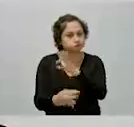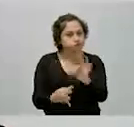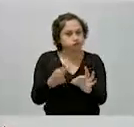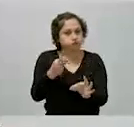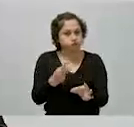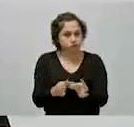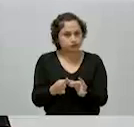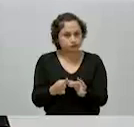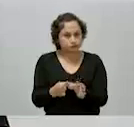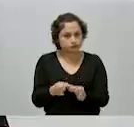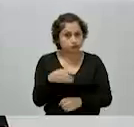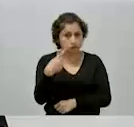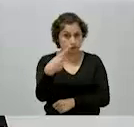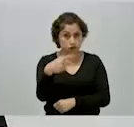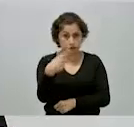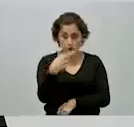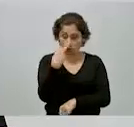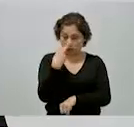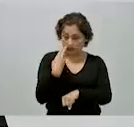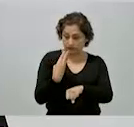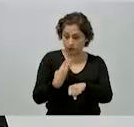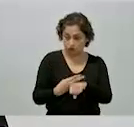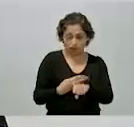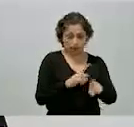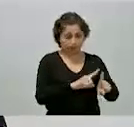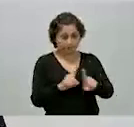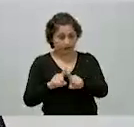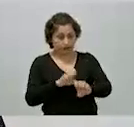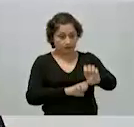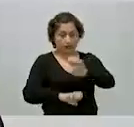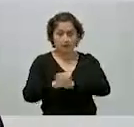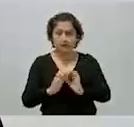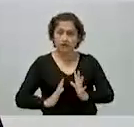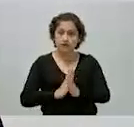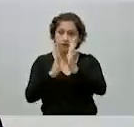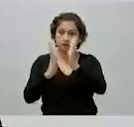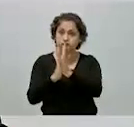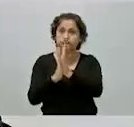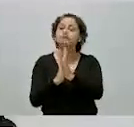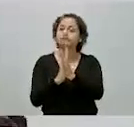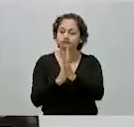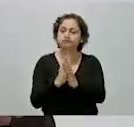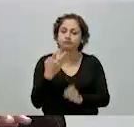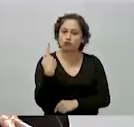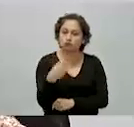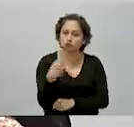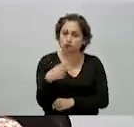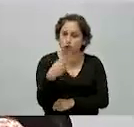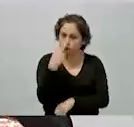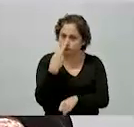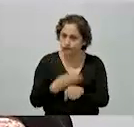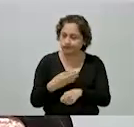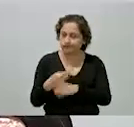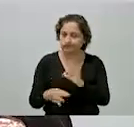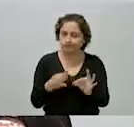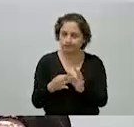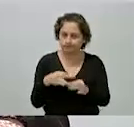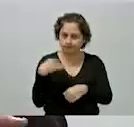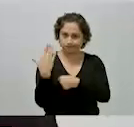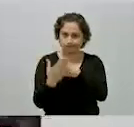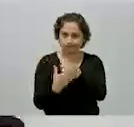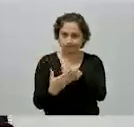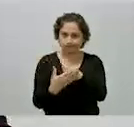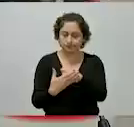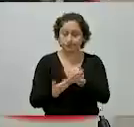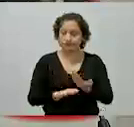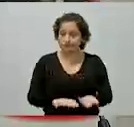responsabilidad de las empresas. Desde luego, es